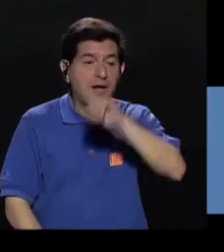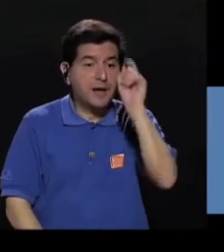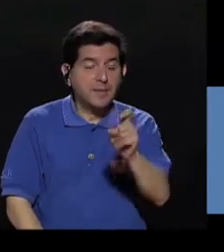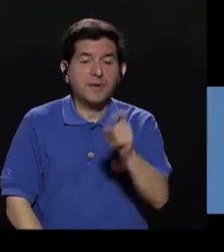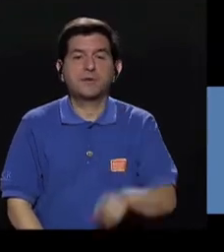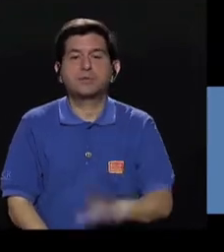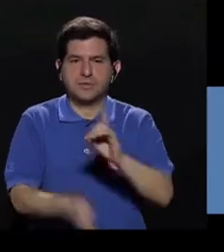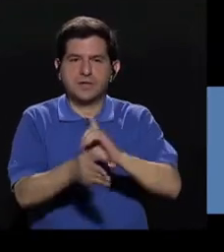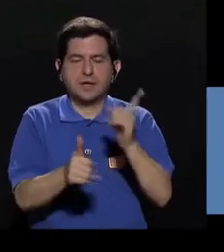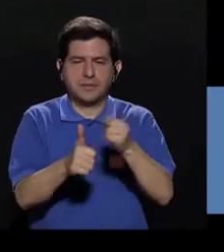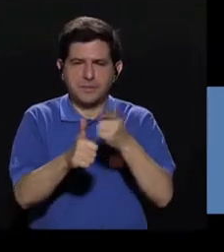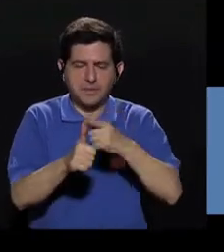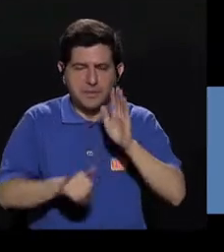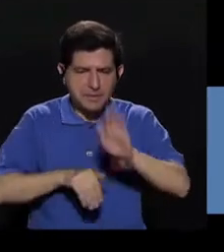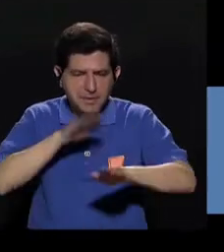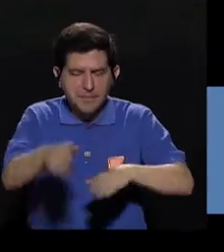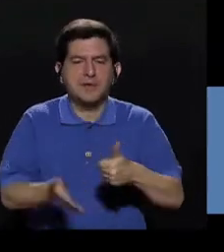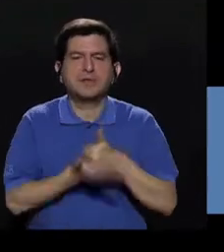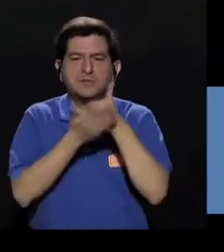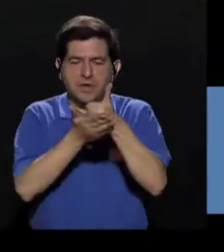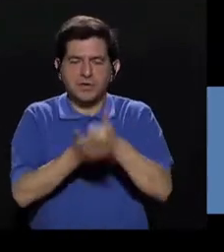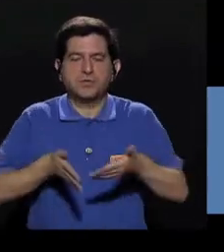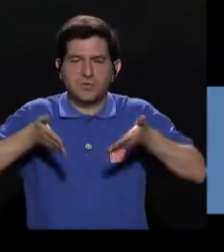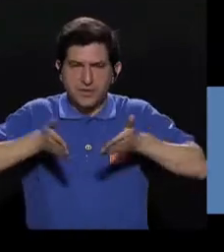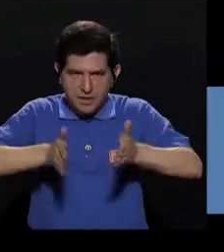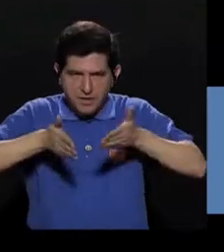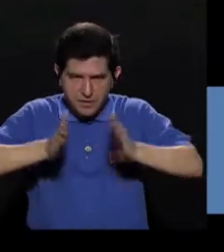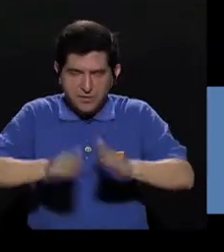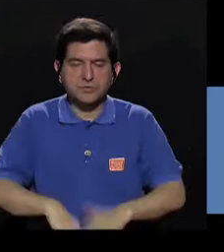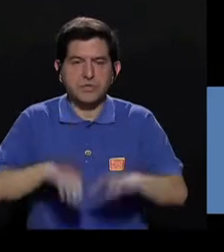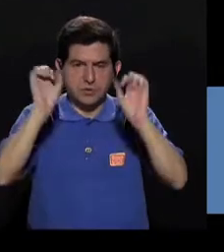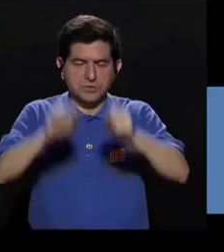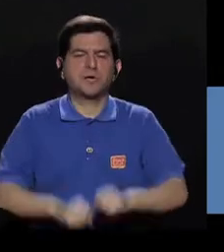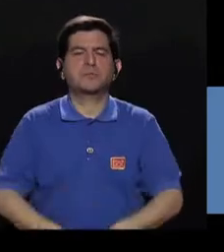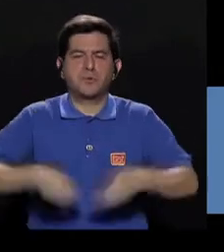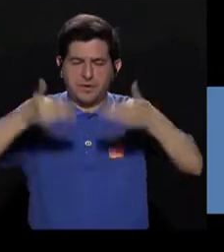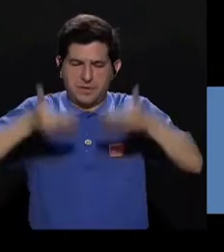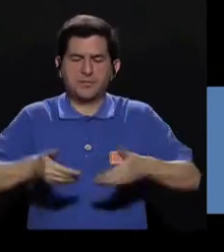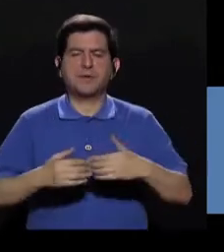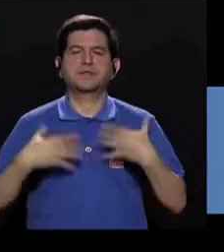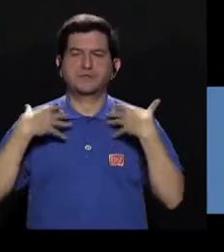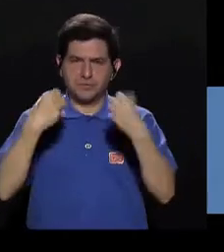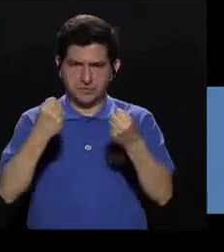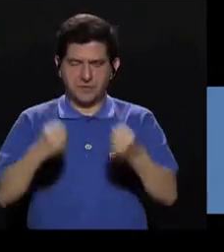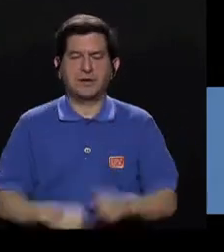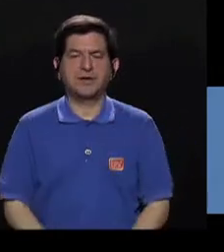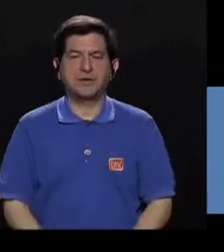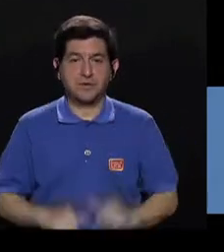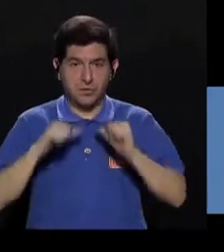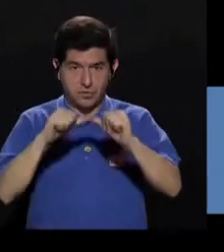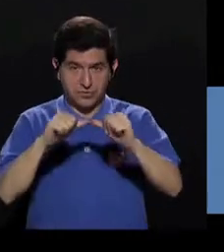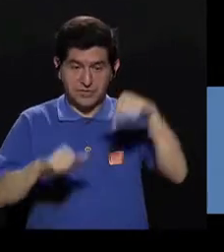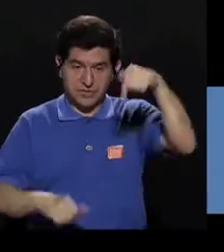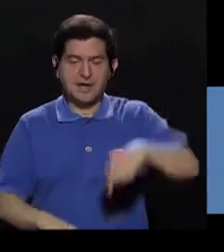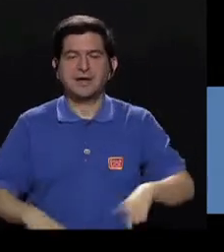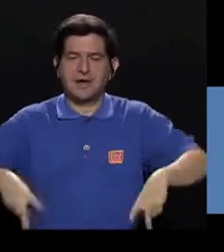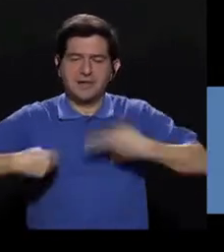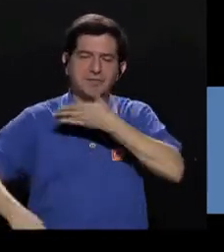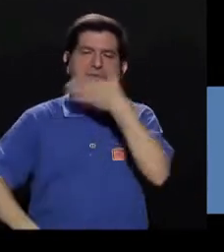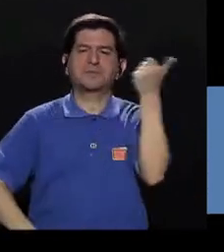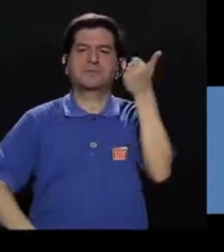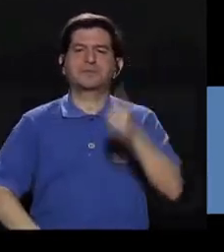primer paso para ayudar a su hija o hijo a que logren un peso saludable. Le invito a que continúen con más de Vivir Mejor.